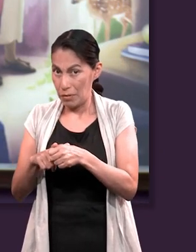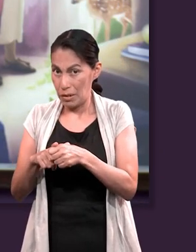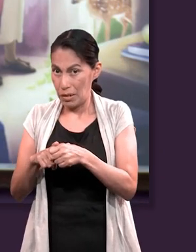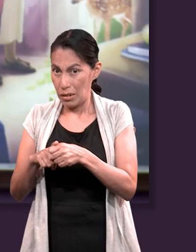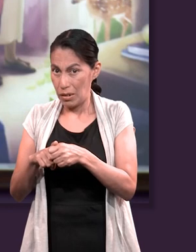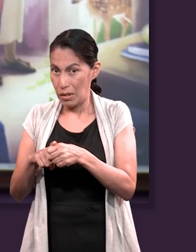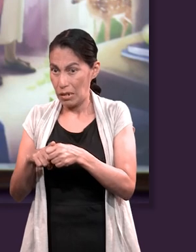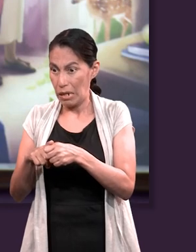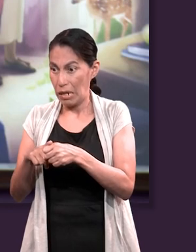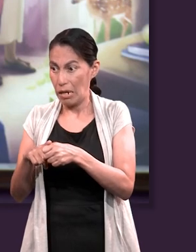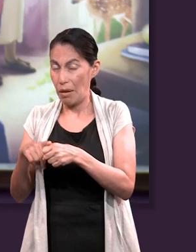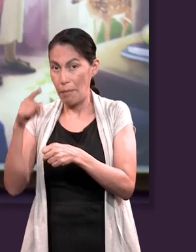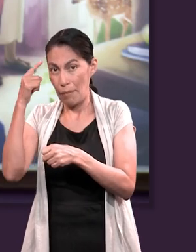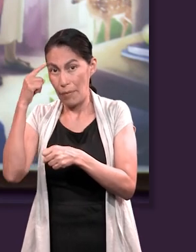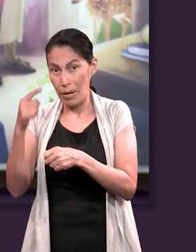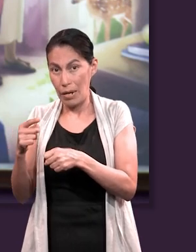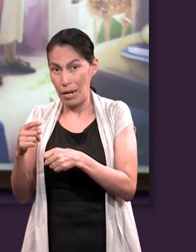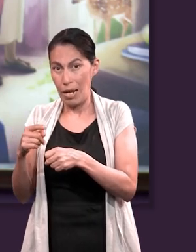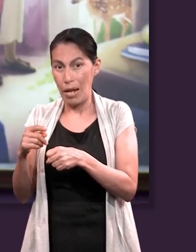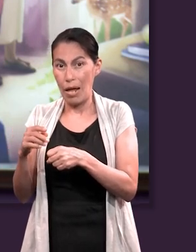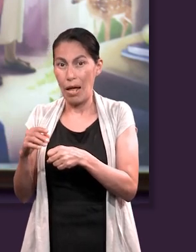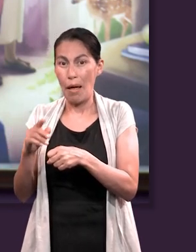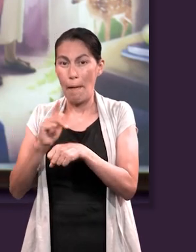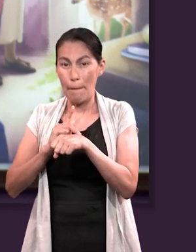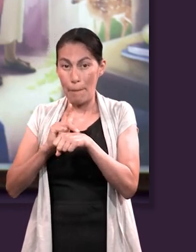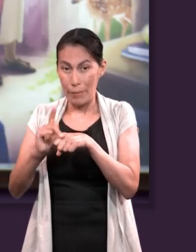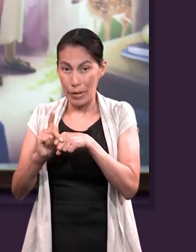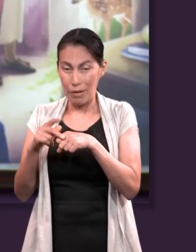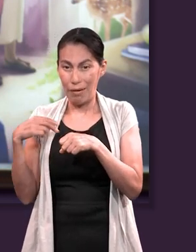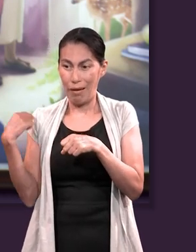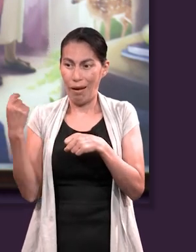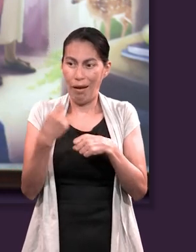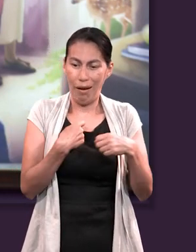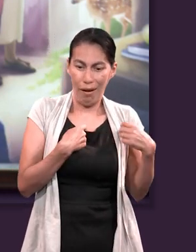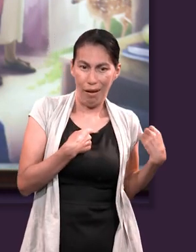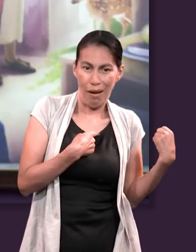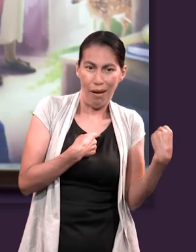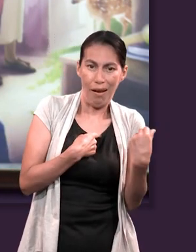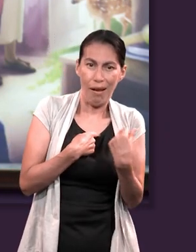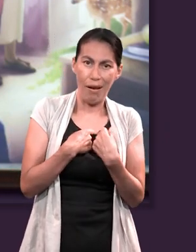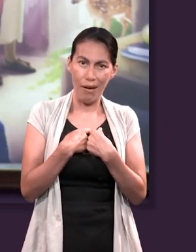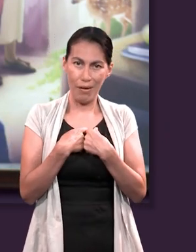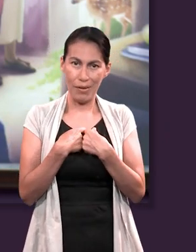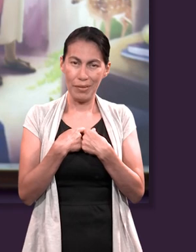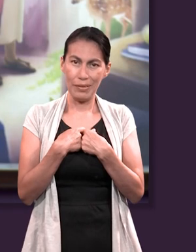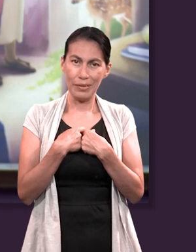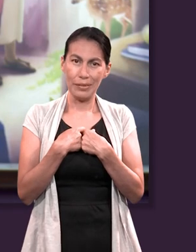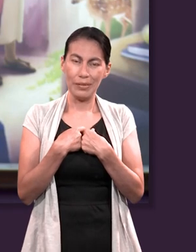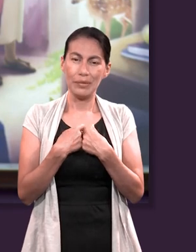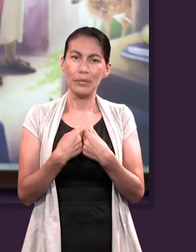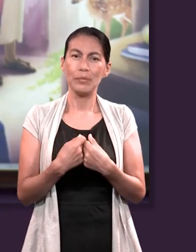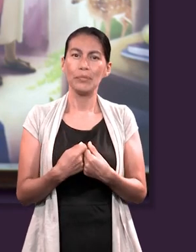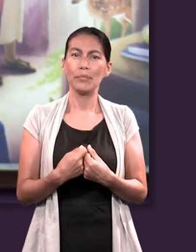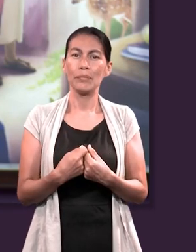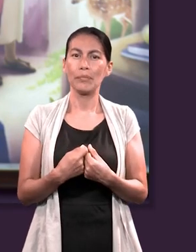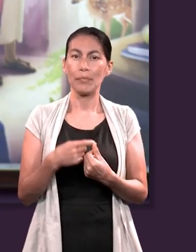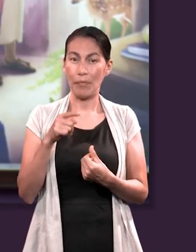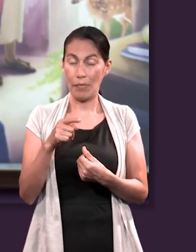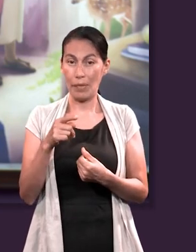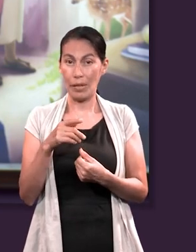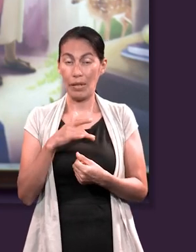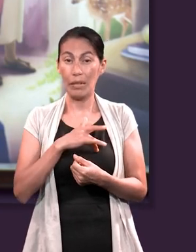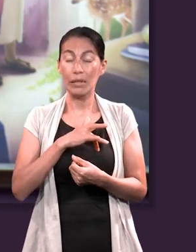sangre allí con ese animalito para poder coser para ellos túnicas de pieles.